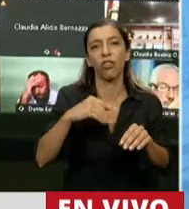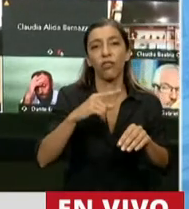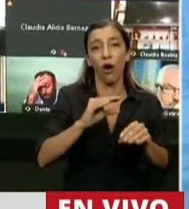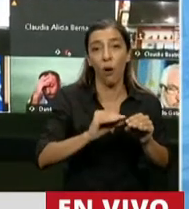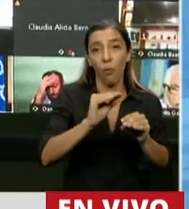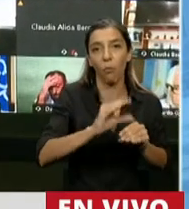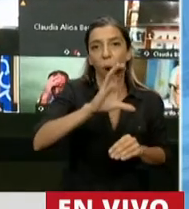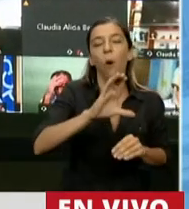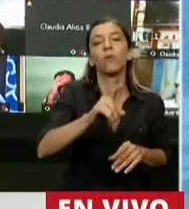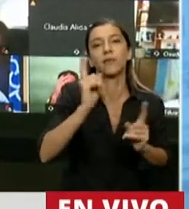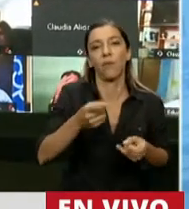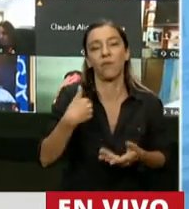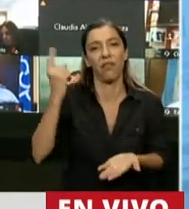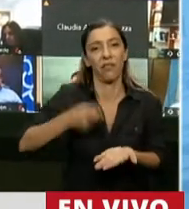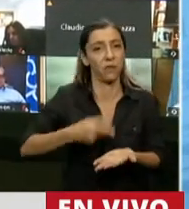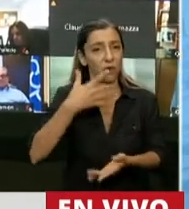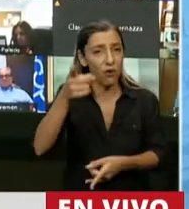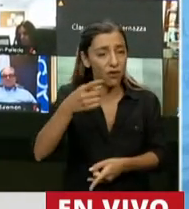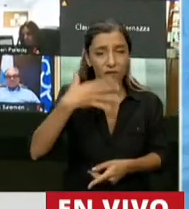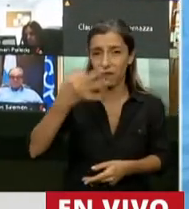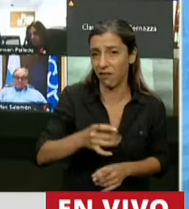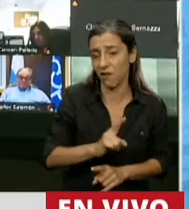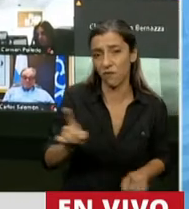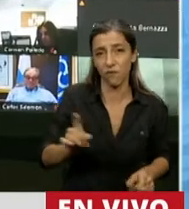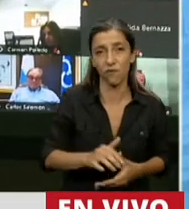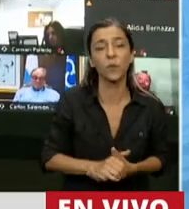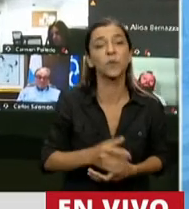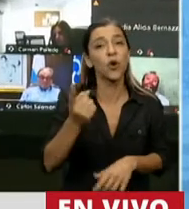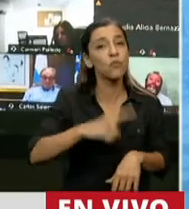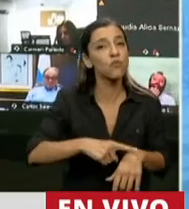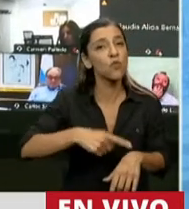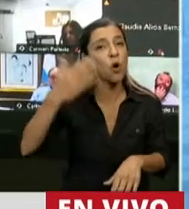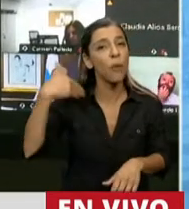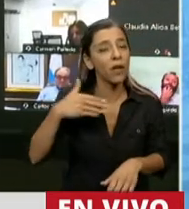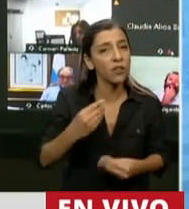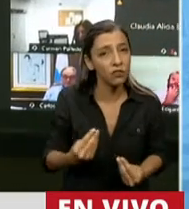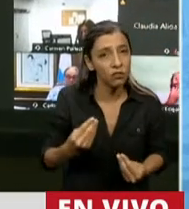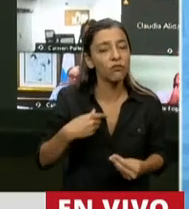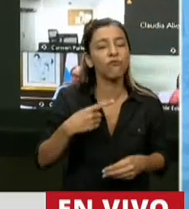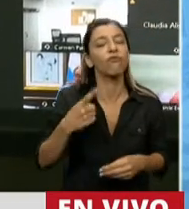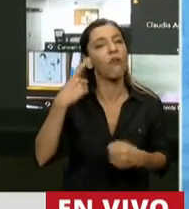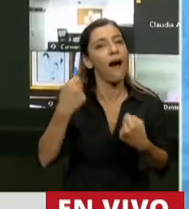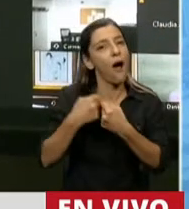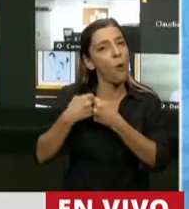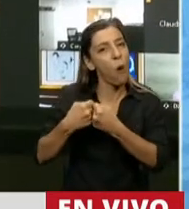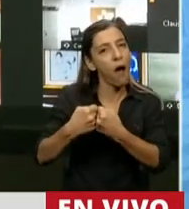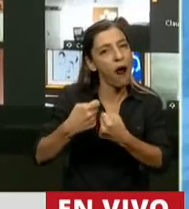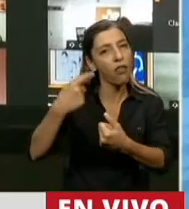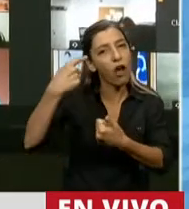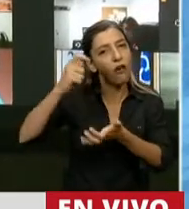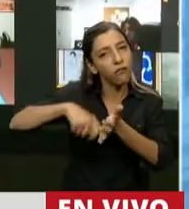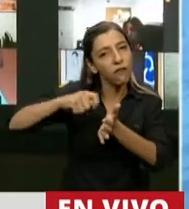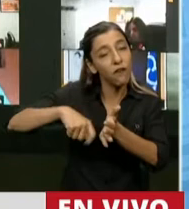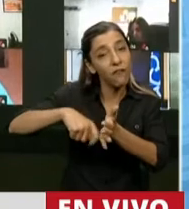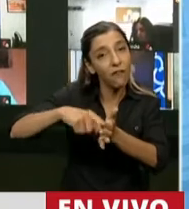cierto, señor Presidente. Porque no se está teniendo en cuenta que hubo una sucesión de acuerdos previos que